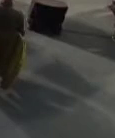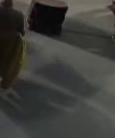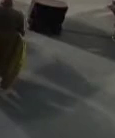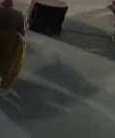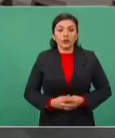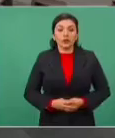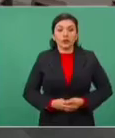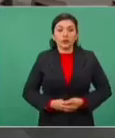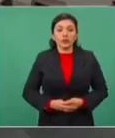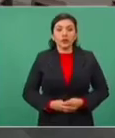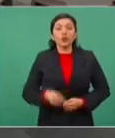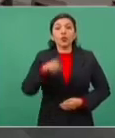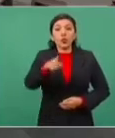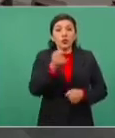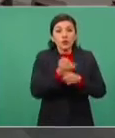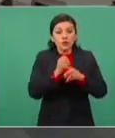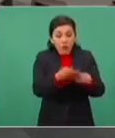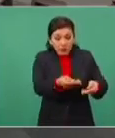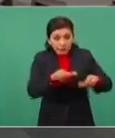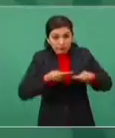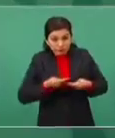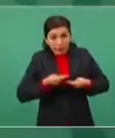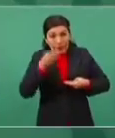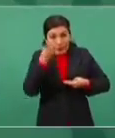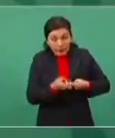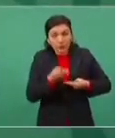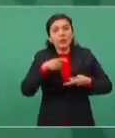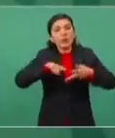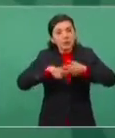aparte que Marcelo informe sobre lo que se está haciendo.